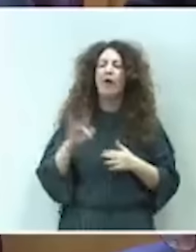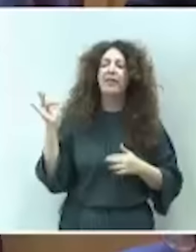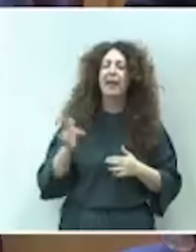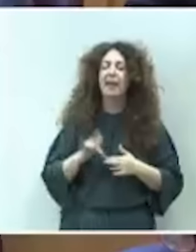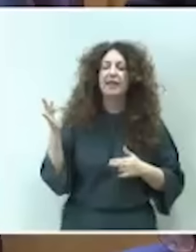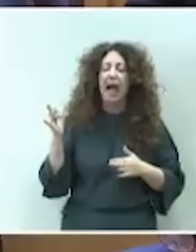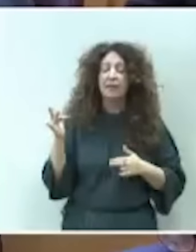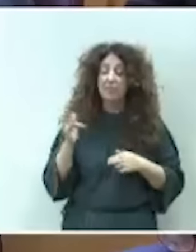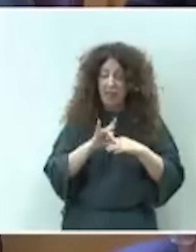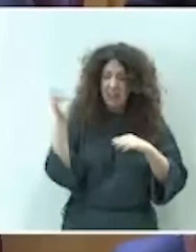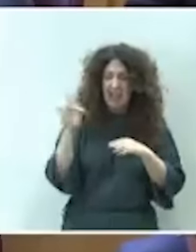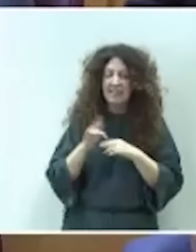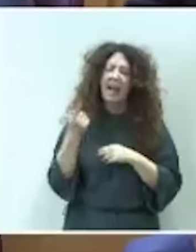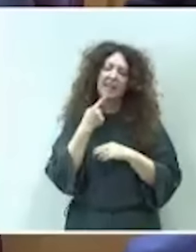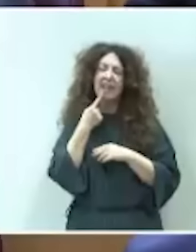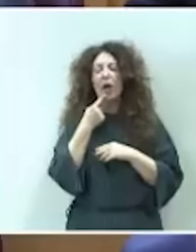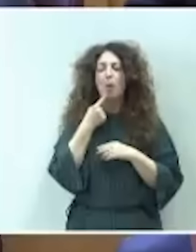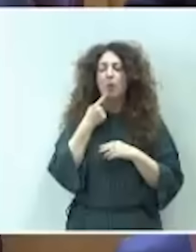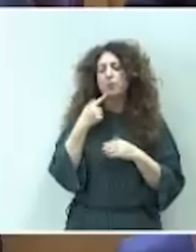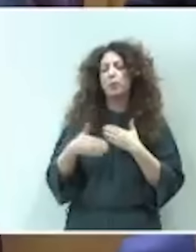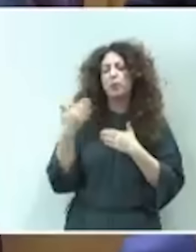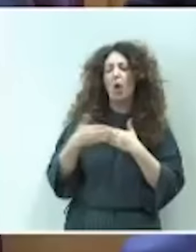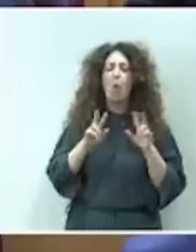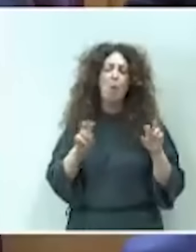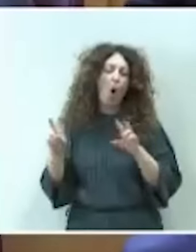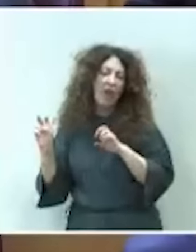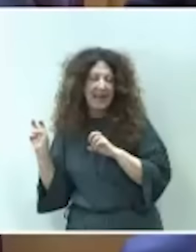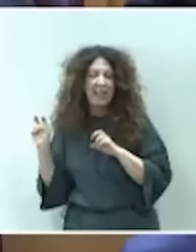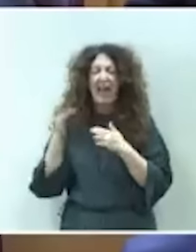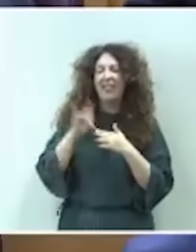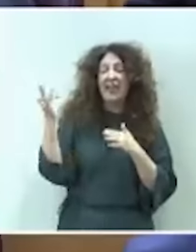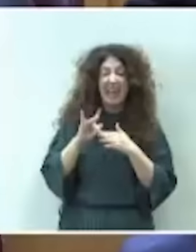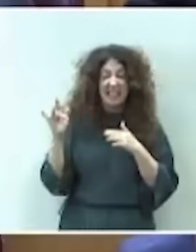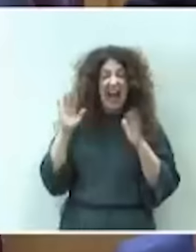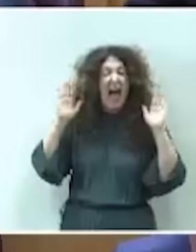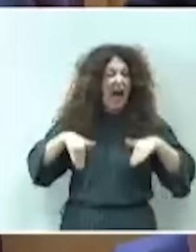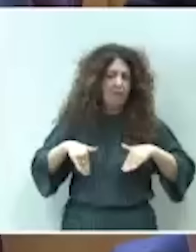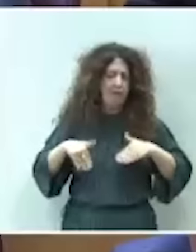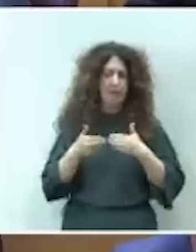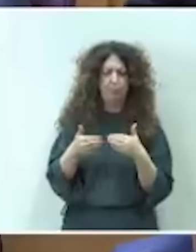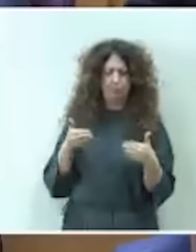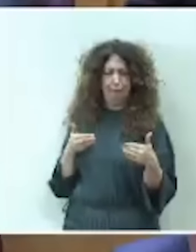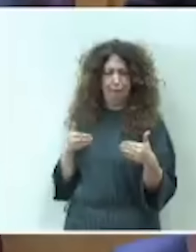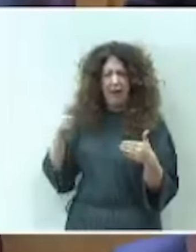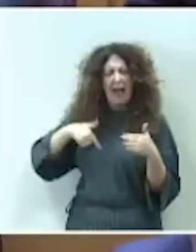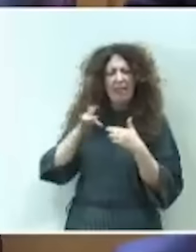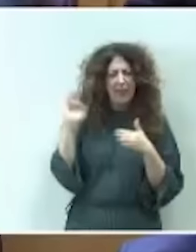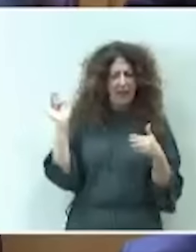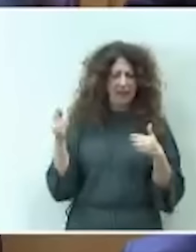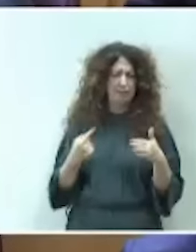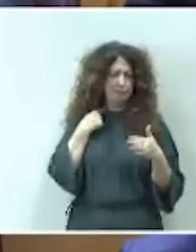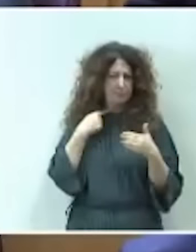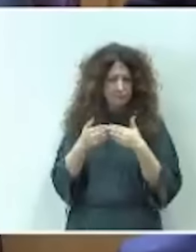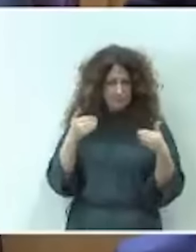esta, lo que nos venden como modernización y digitalización en la Administración Pública, están causando una gran brecha digital, una gran carga a los